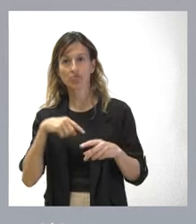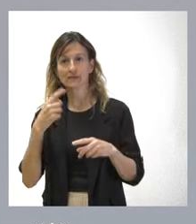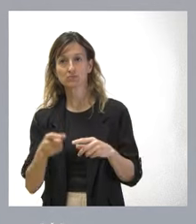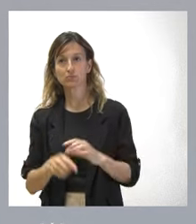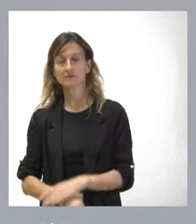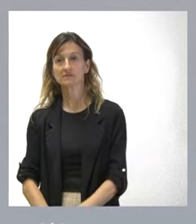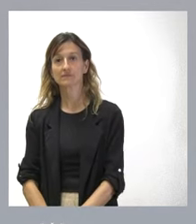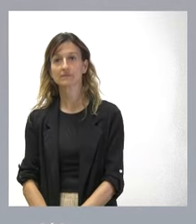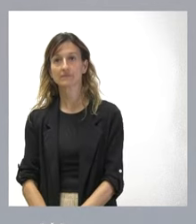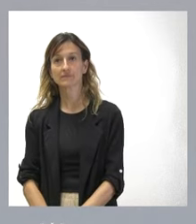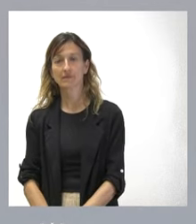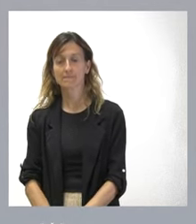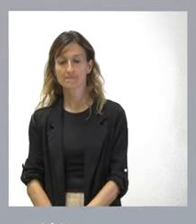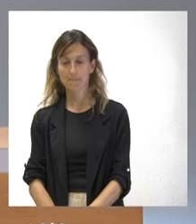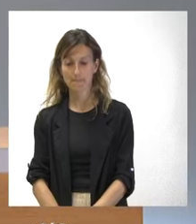este catálogo de OSP.